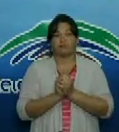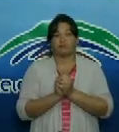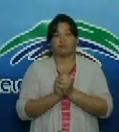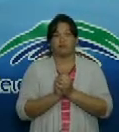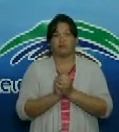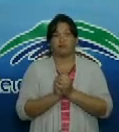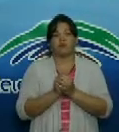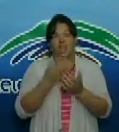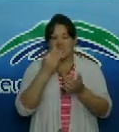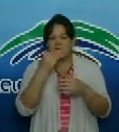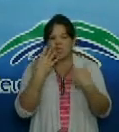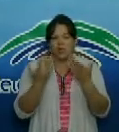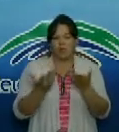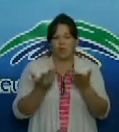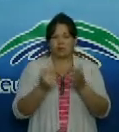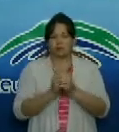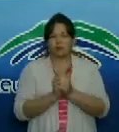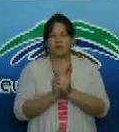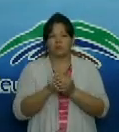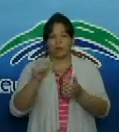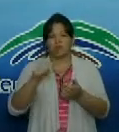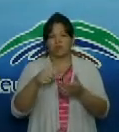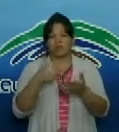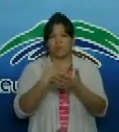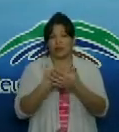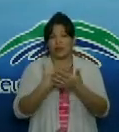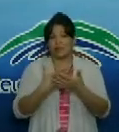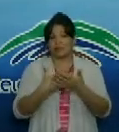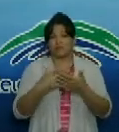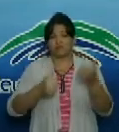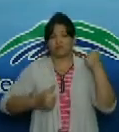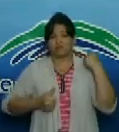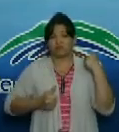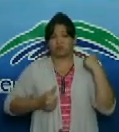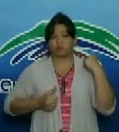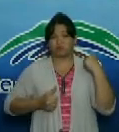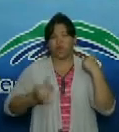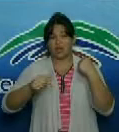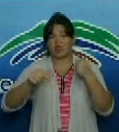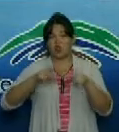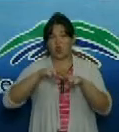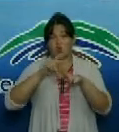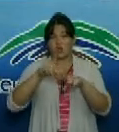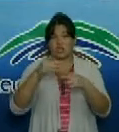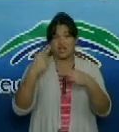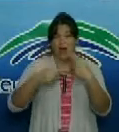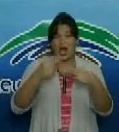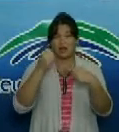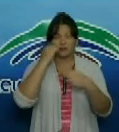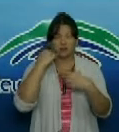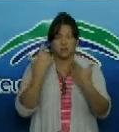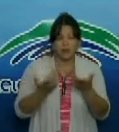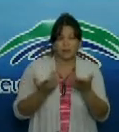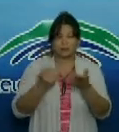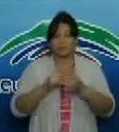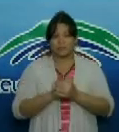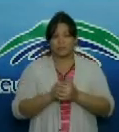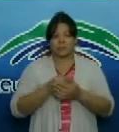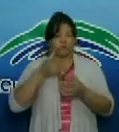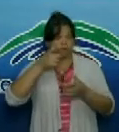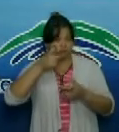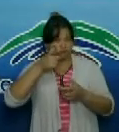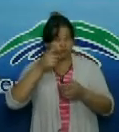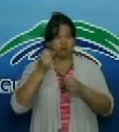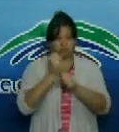de esta manera la empresa de seguridad y protección CEPRO de Holguín incrementa sus acciones de vigilancia ante la